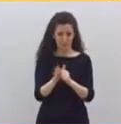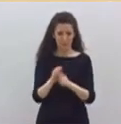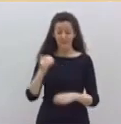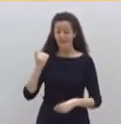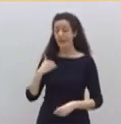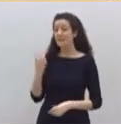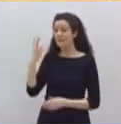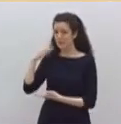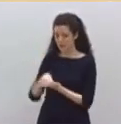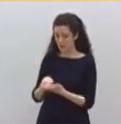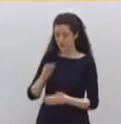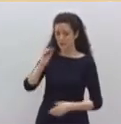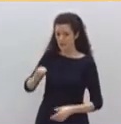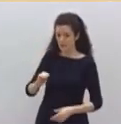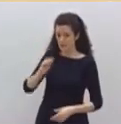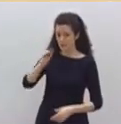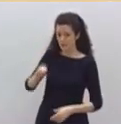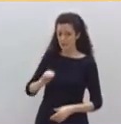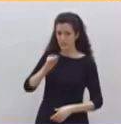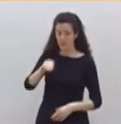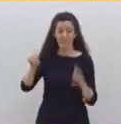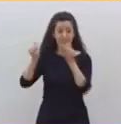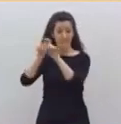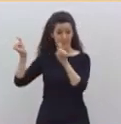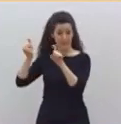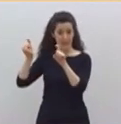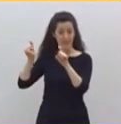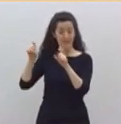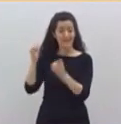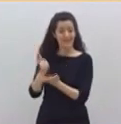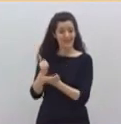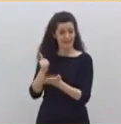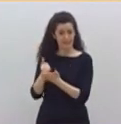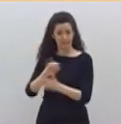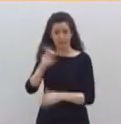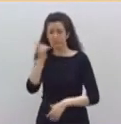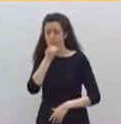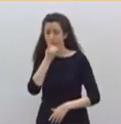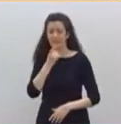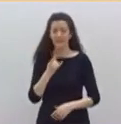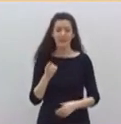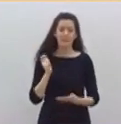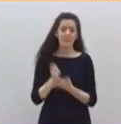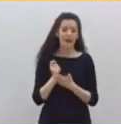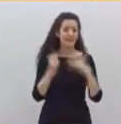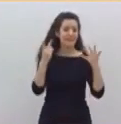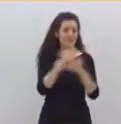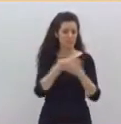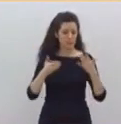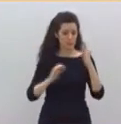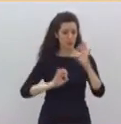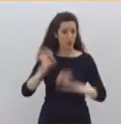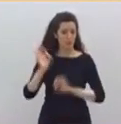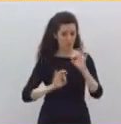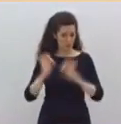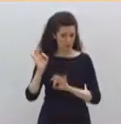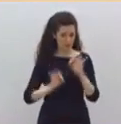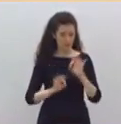al proveedor que trajo los test defectuosos se le pagaron 7 millones en comisiones por parte del Gobierno de España, que ahora encima les reclaman?